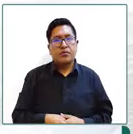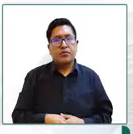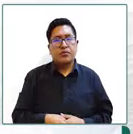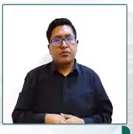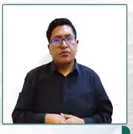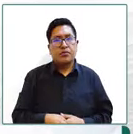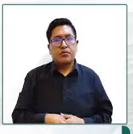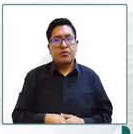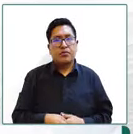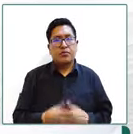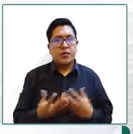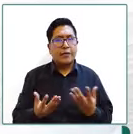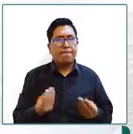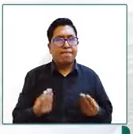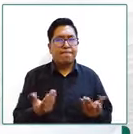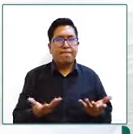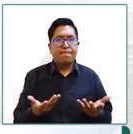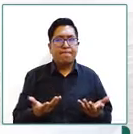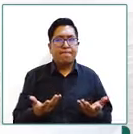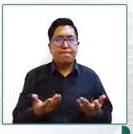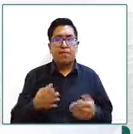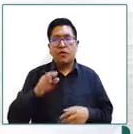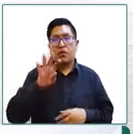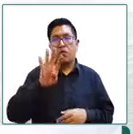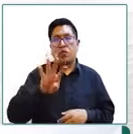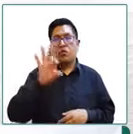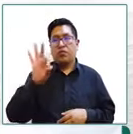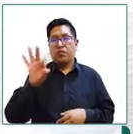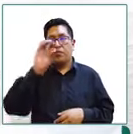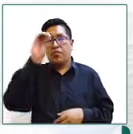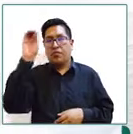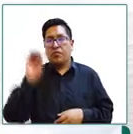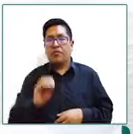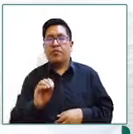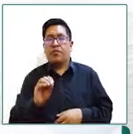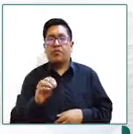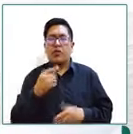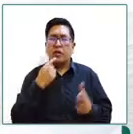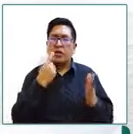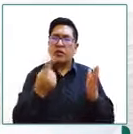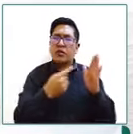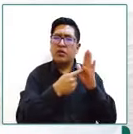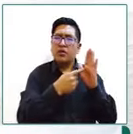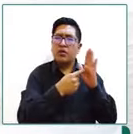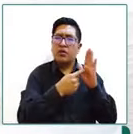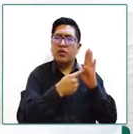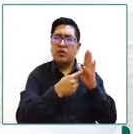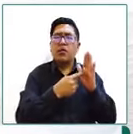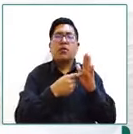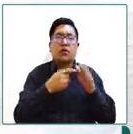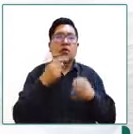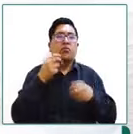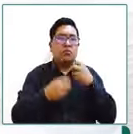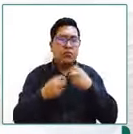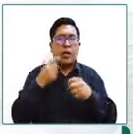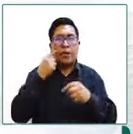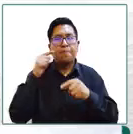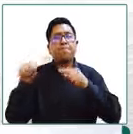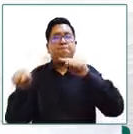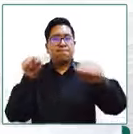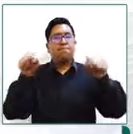fíjense ustedes el 49% tiene una incidencia en adolescentes